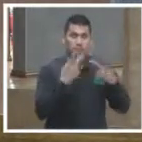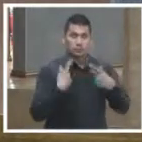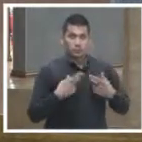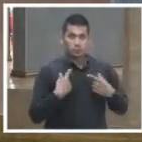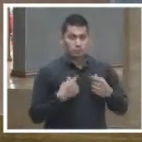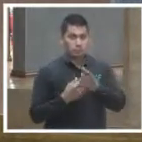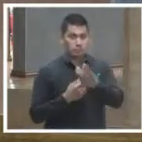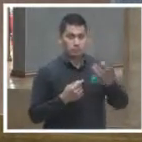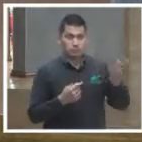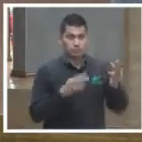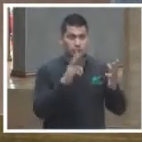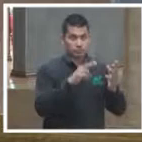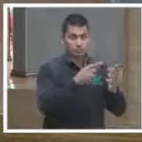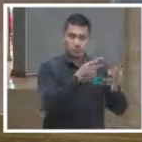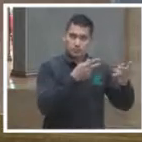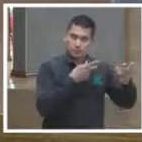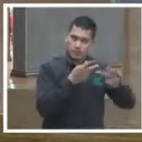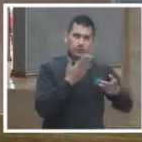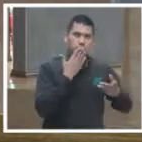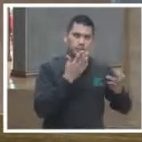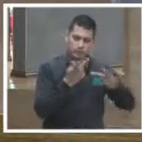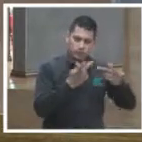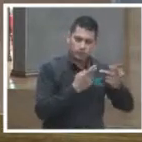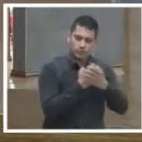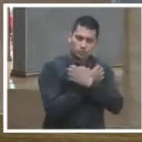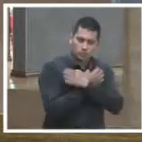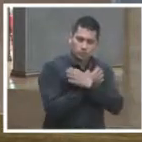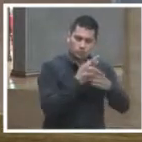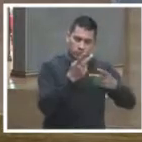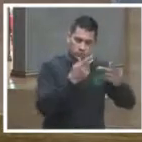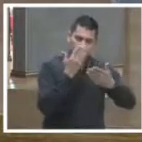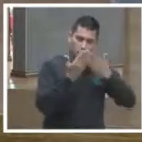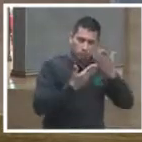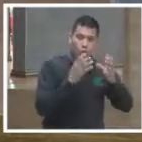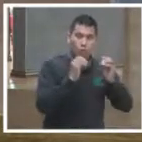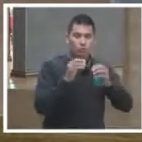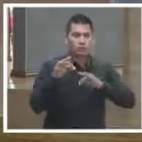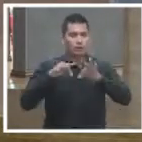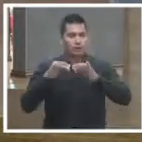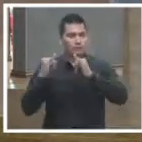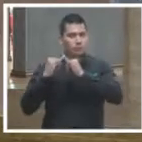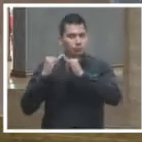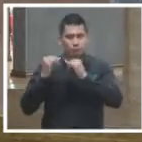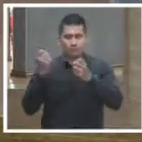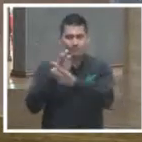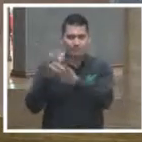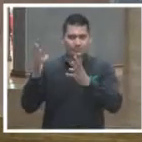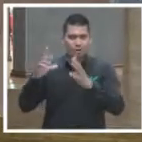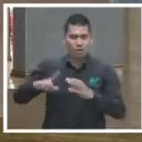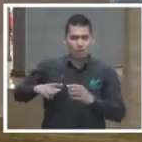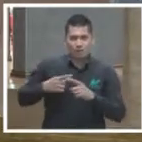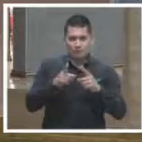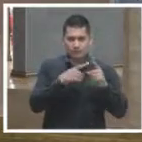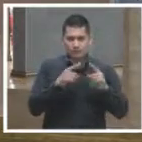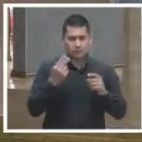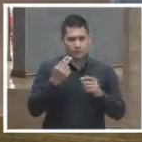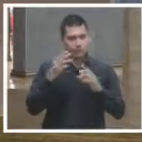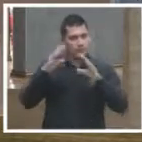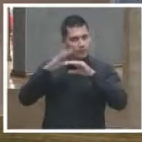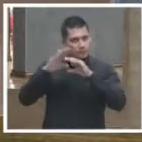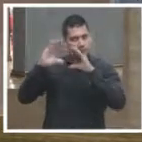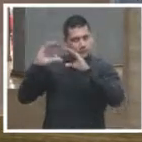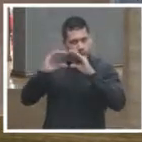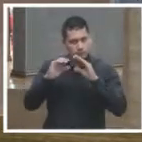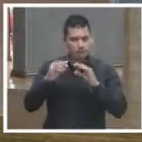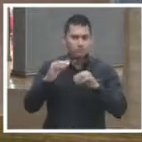hoy por hoy formándose formándose en la educación o trabajando en las instituciones porque pues al final